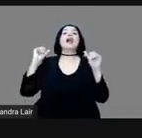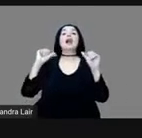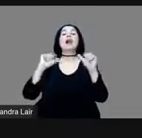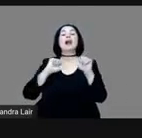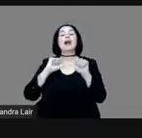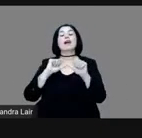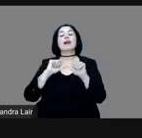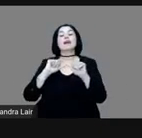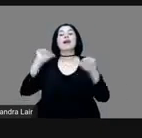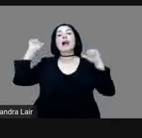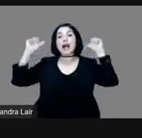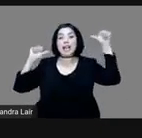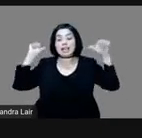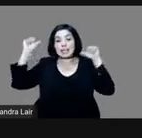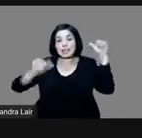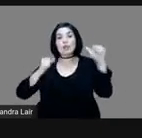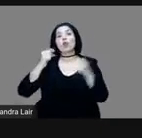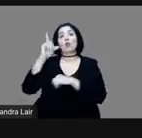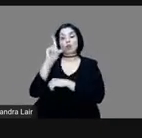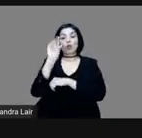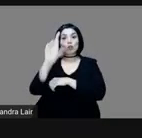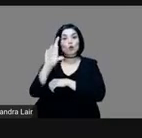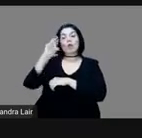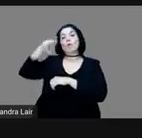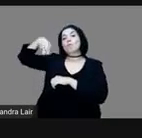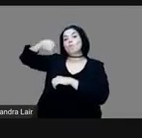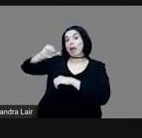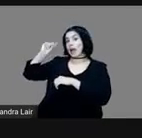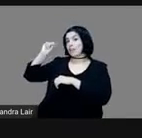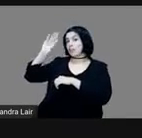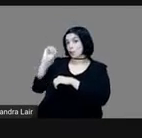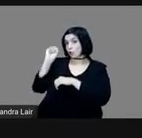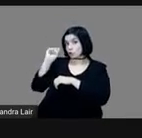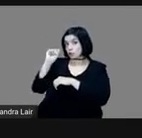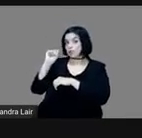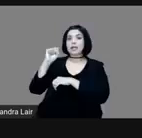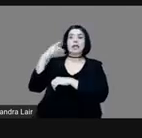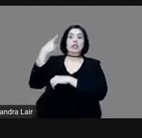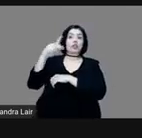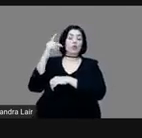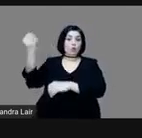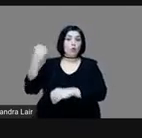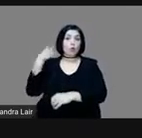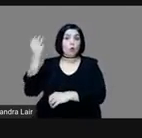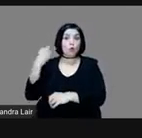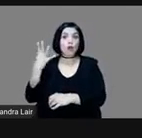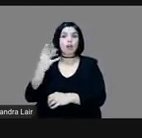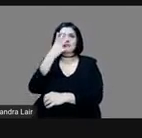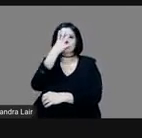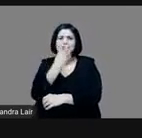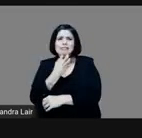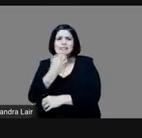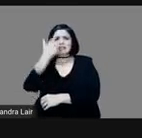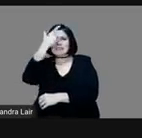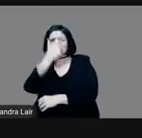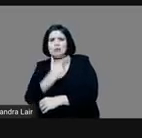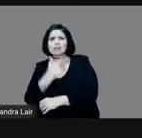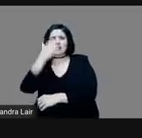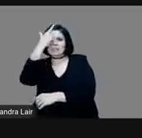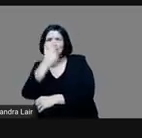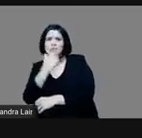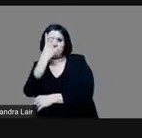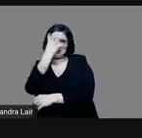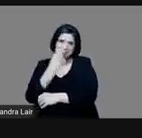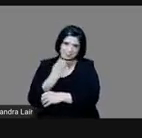Eduardo Matos Moctezuma, con su conferencia La Triste Noche de la Noche Triste.